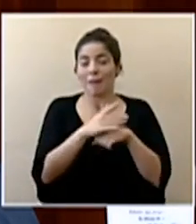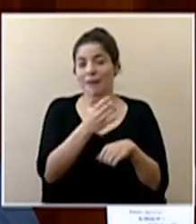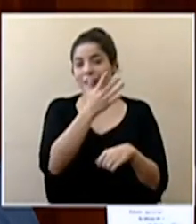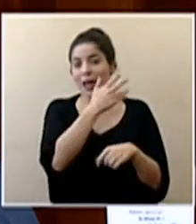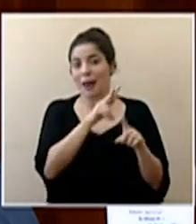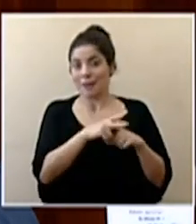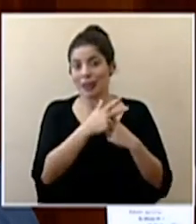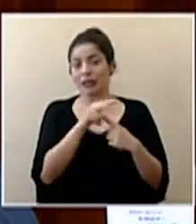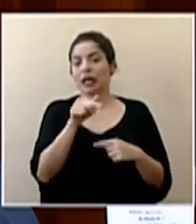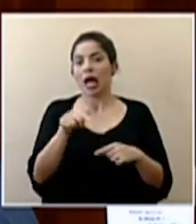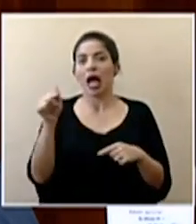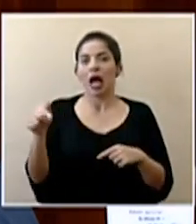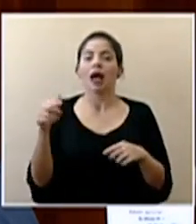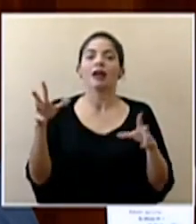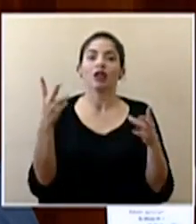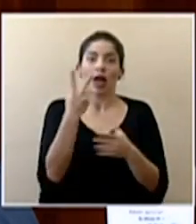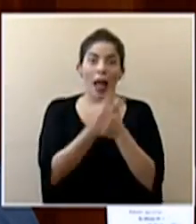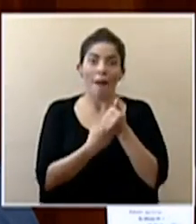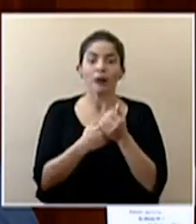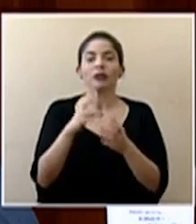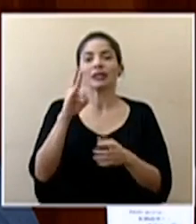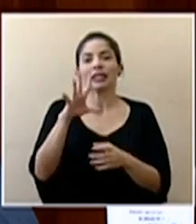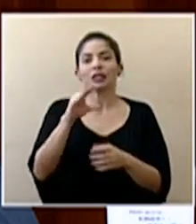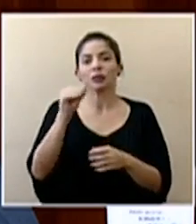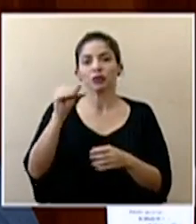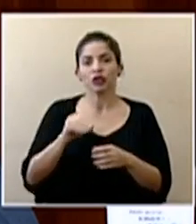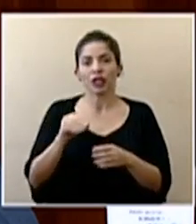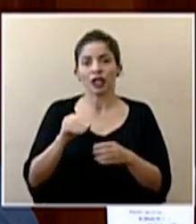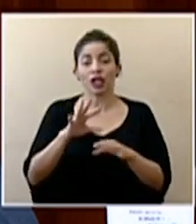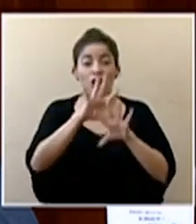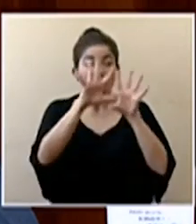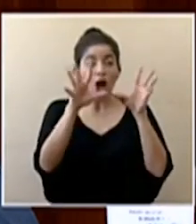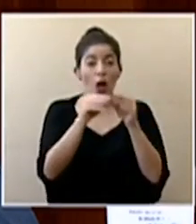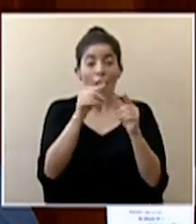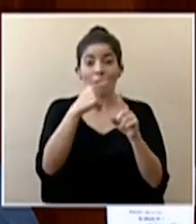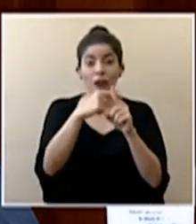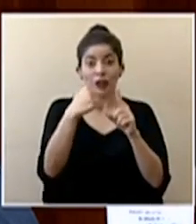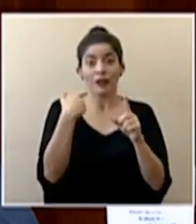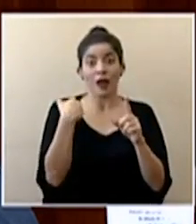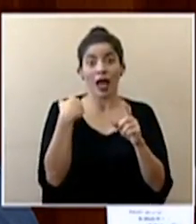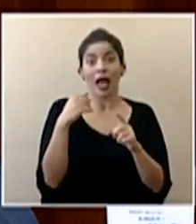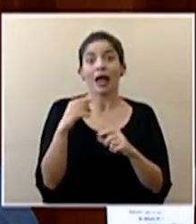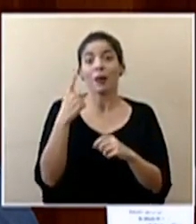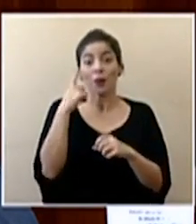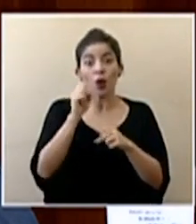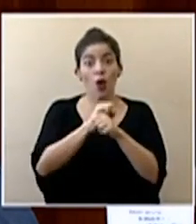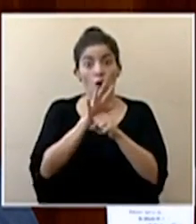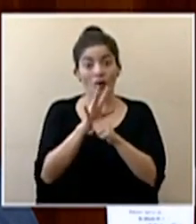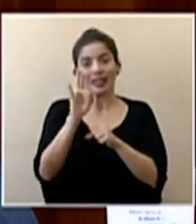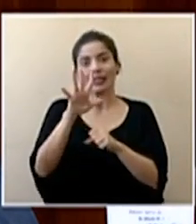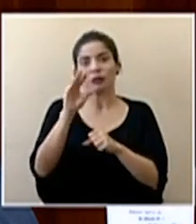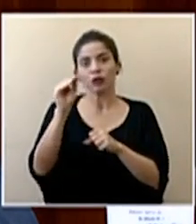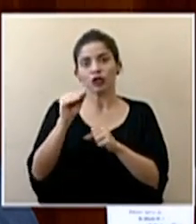agrupan el 75% de todos los casos positivos que se contabilizan por COVID-19.